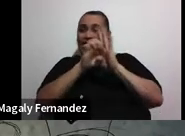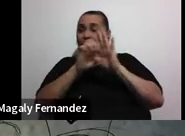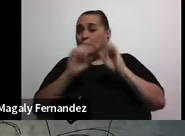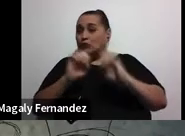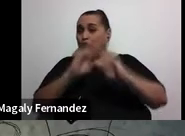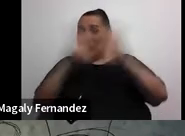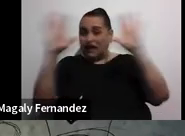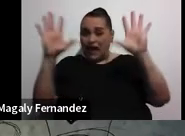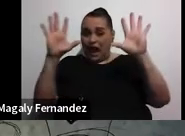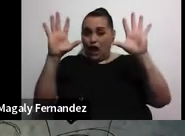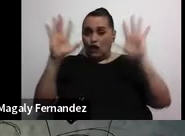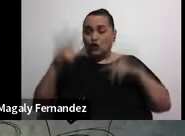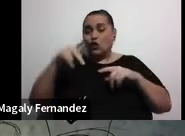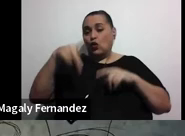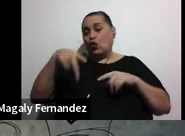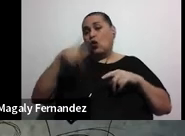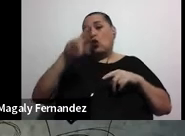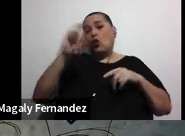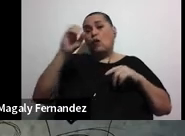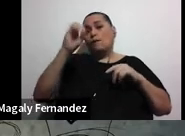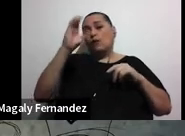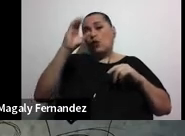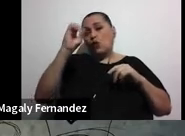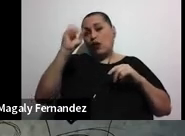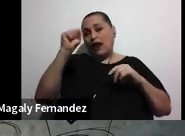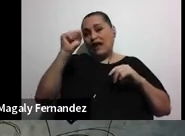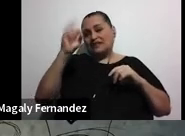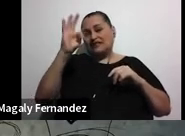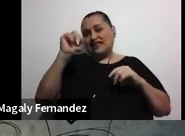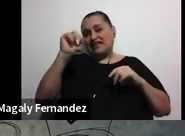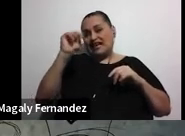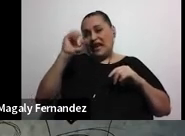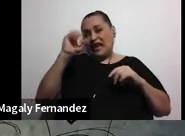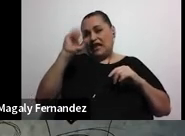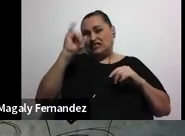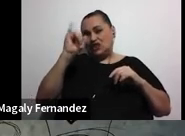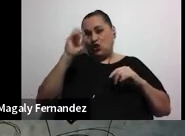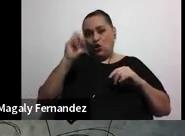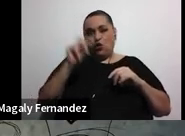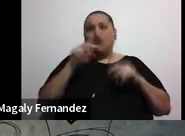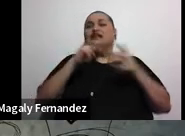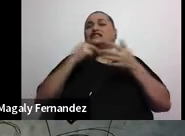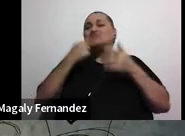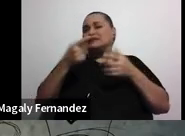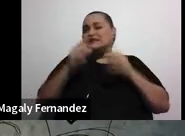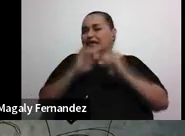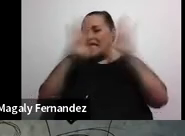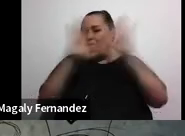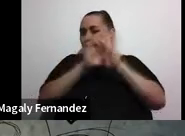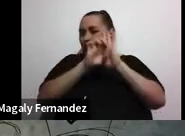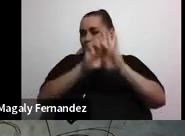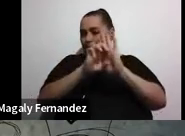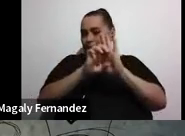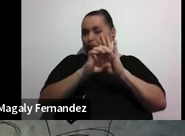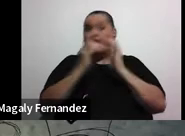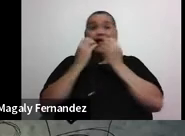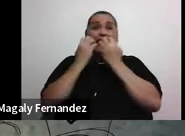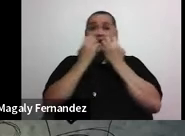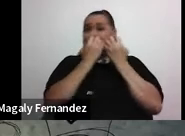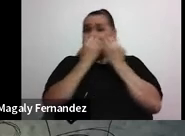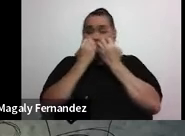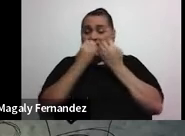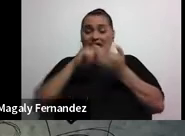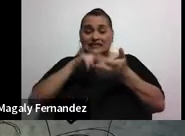procrastinación. Eso también roba la salud mental. Quiero ponerlo de la siguiente manera. entendamos la ansiedad como el